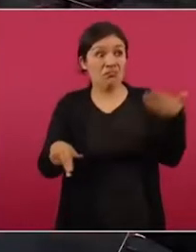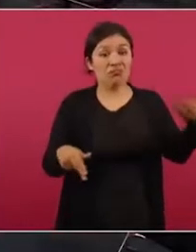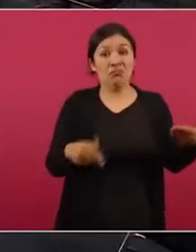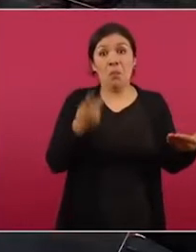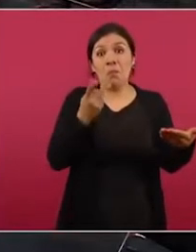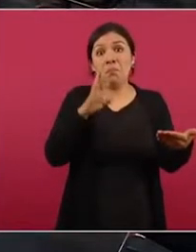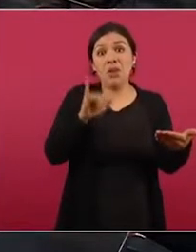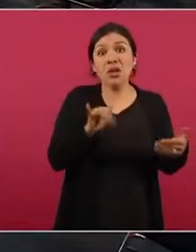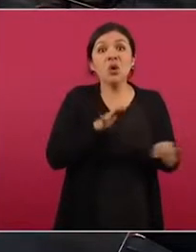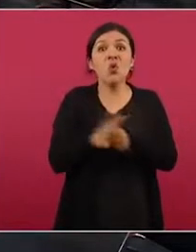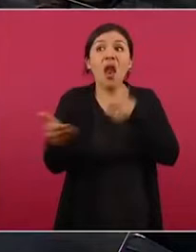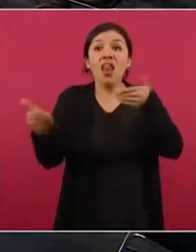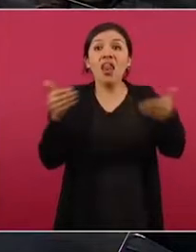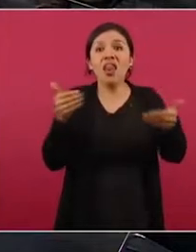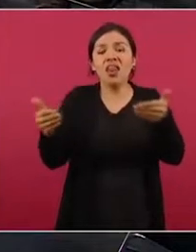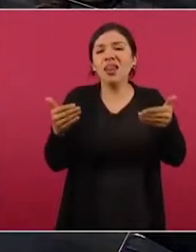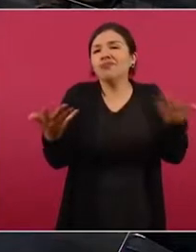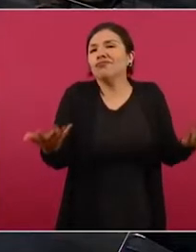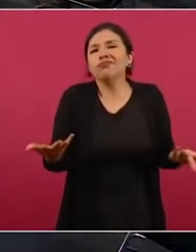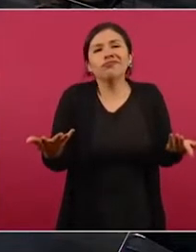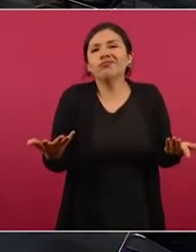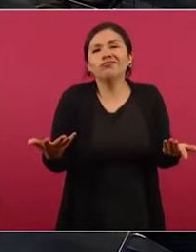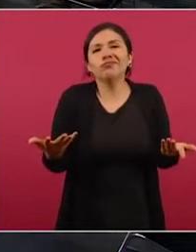del PRI, pero al final